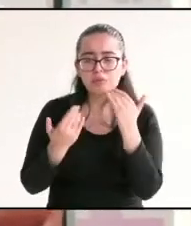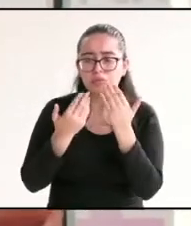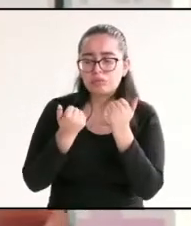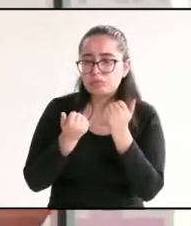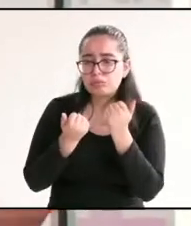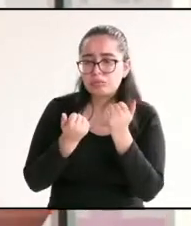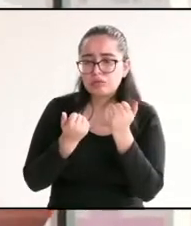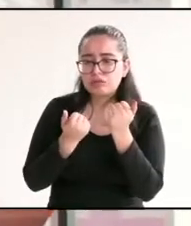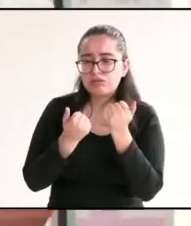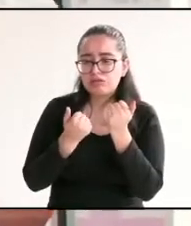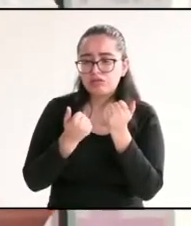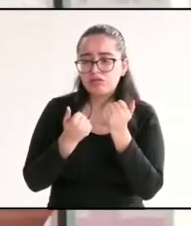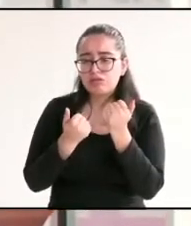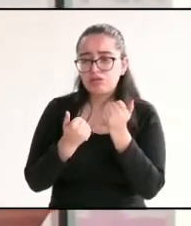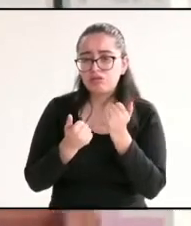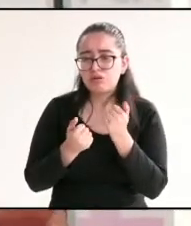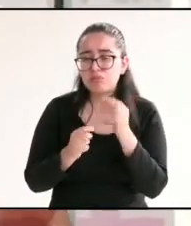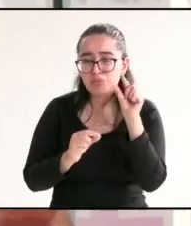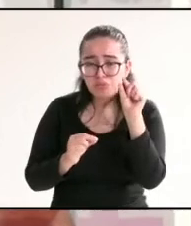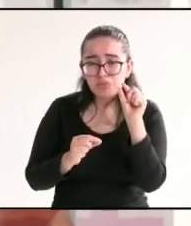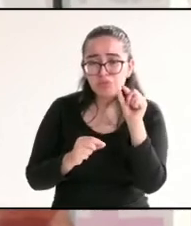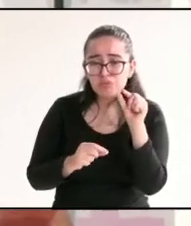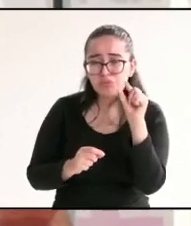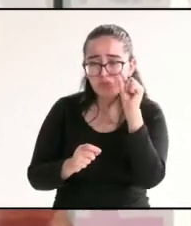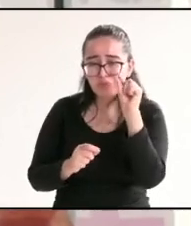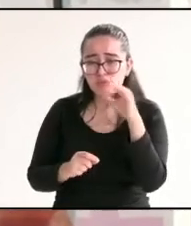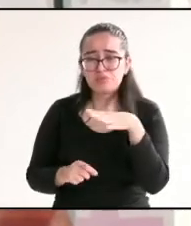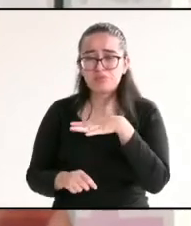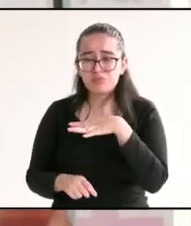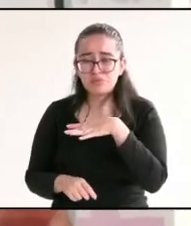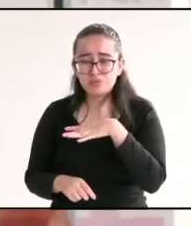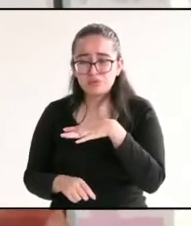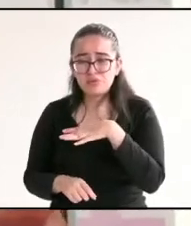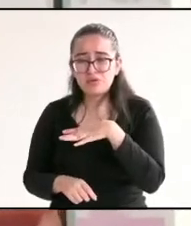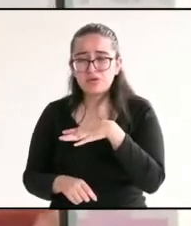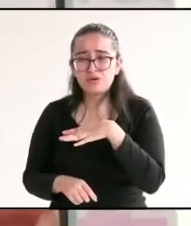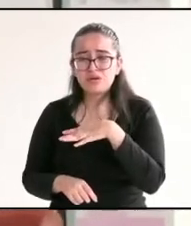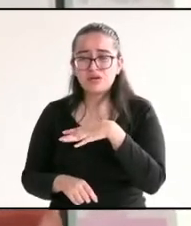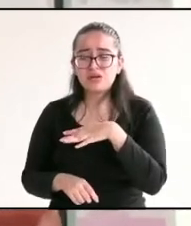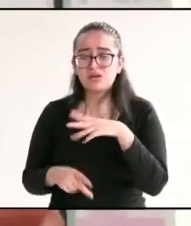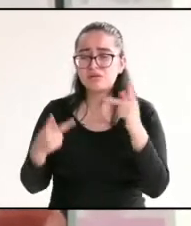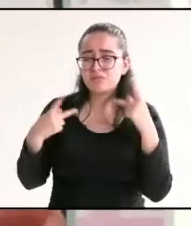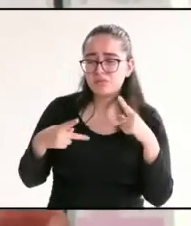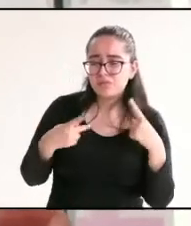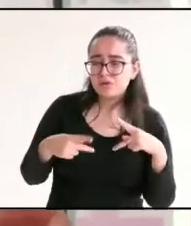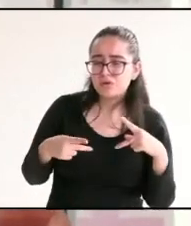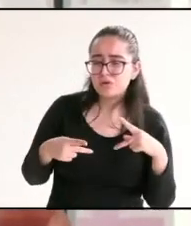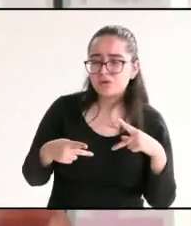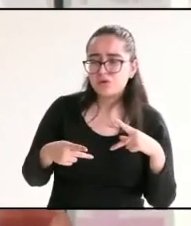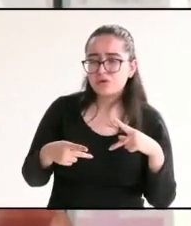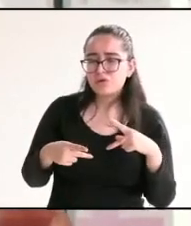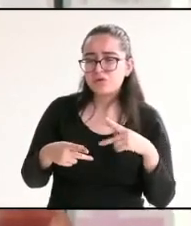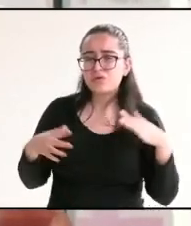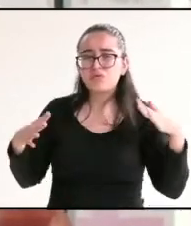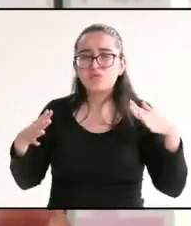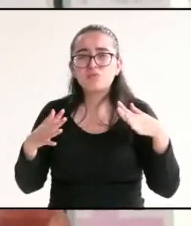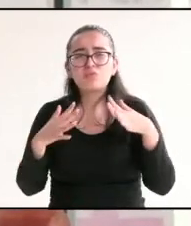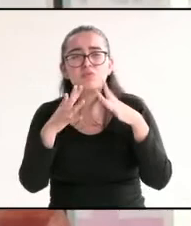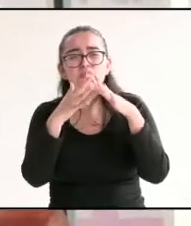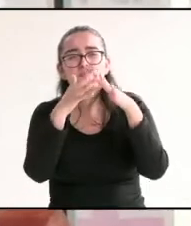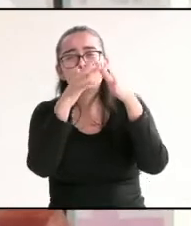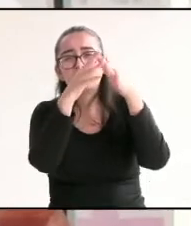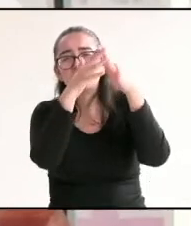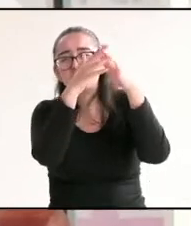muchos silos para el ganado y de que deje la gente de montar las montañas, esa es una